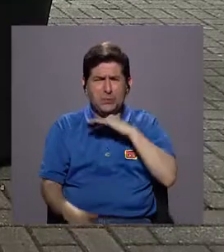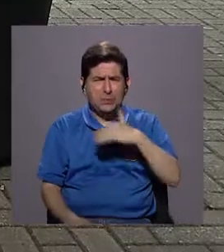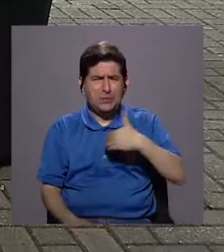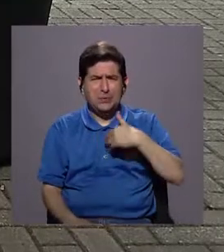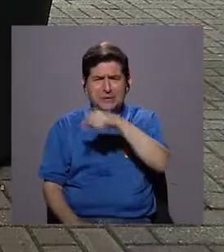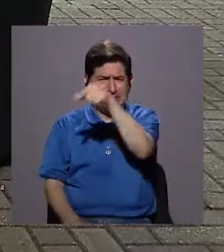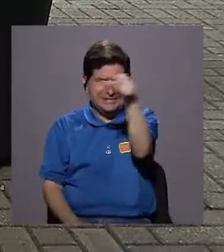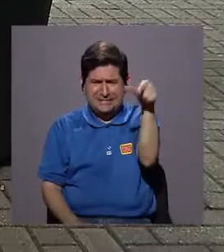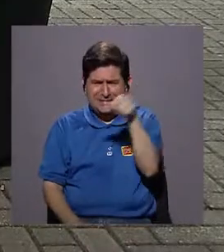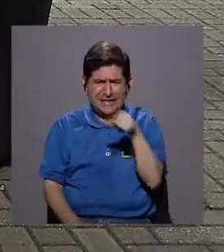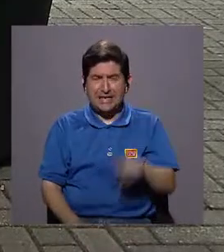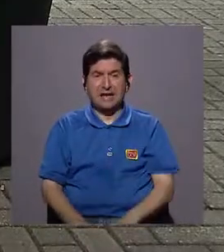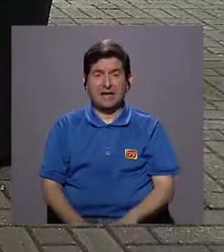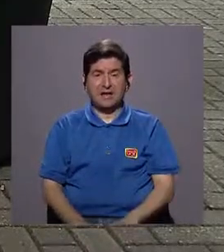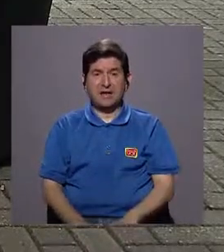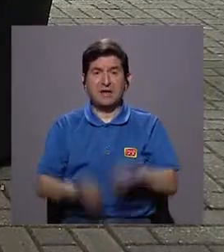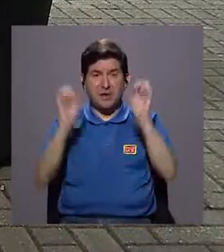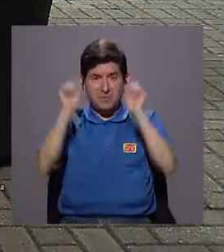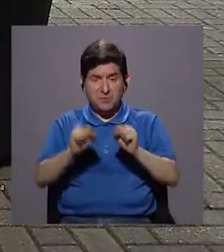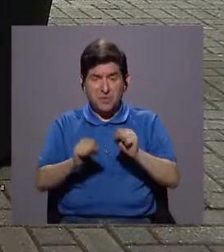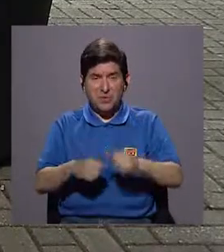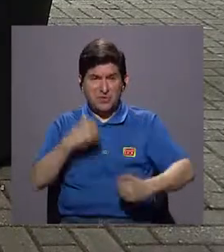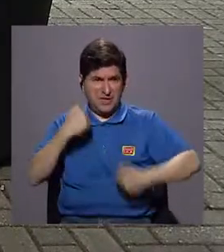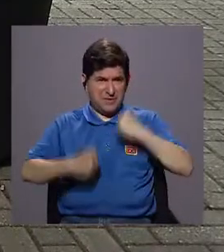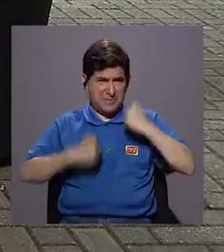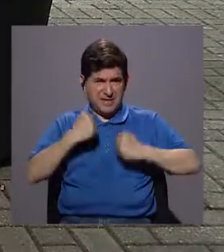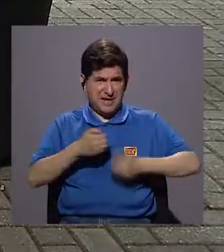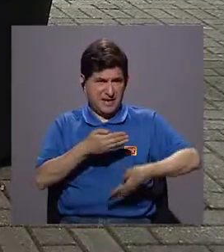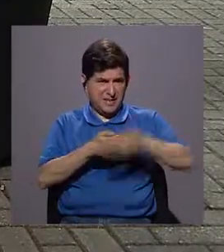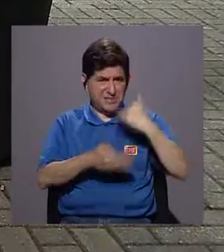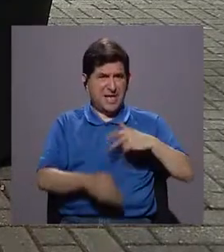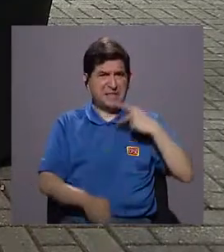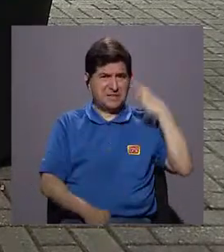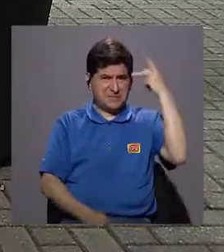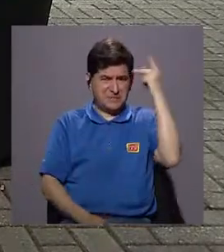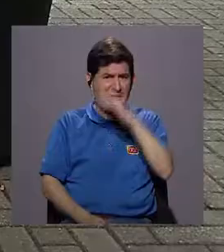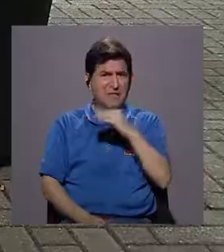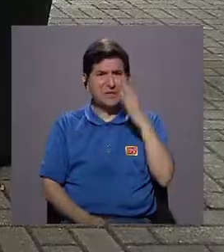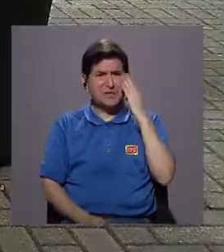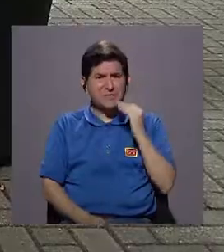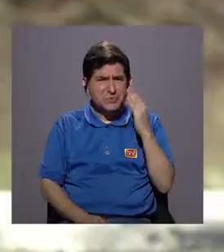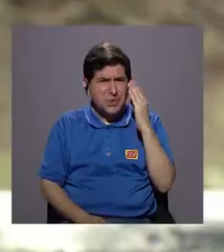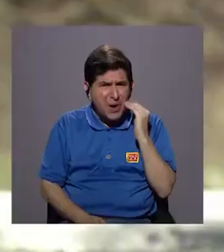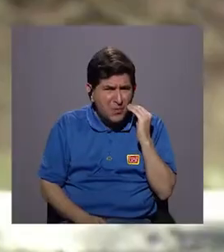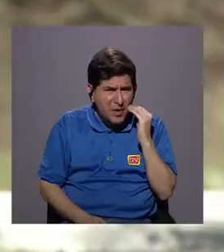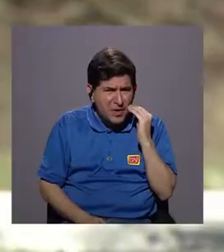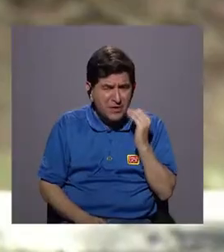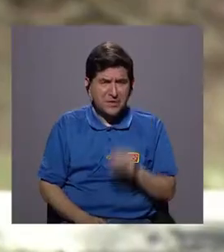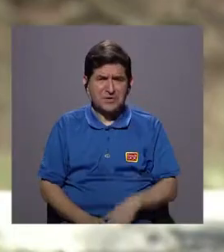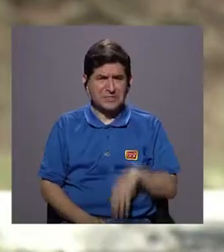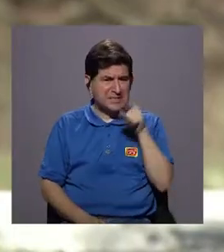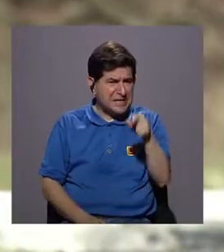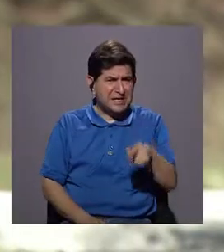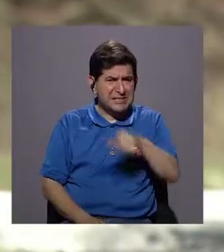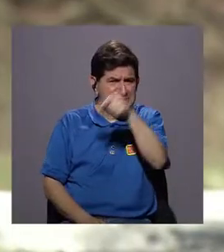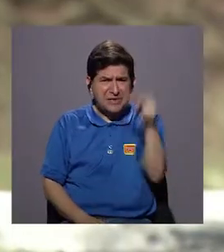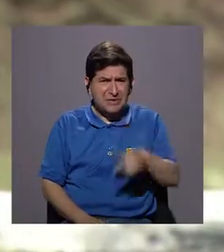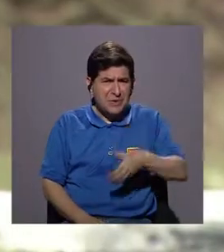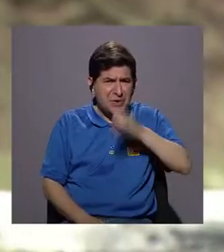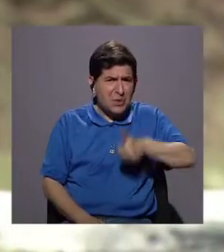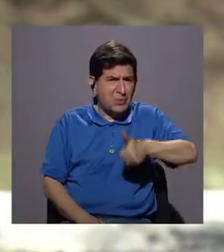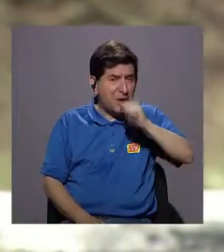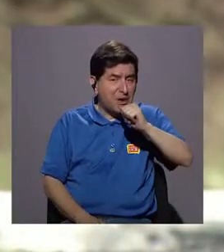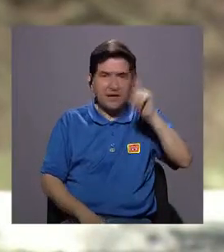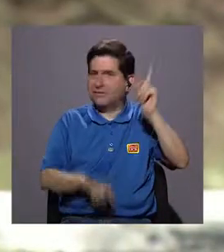que tienen los ríos. Entonces, podemos bañarnos donde antes lo hacían nuestros padres o nuestros abuelos, podemos tomar agua de esos ríos.